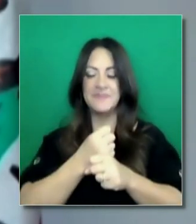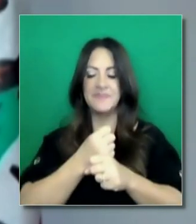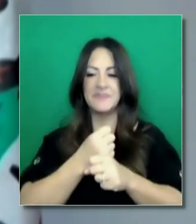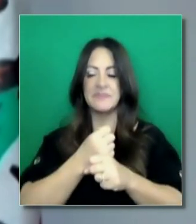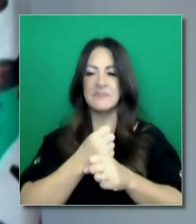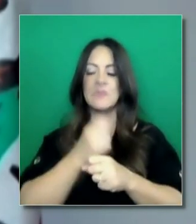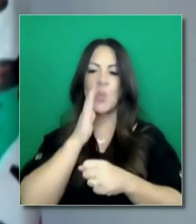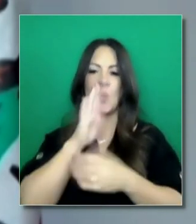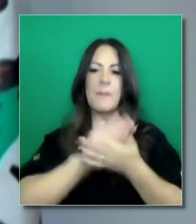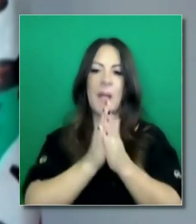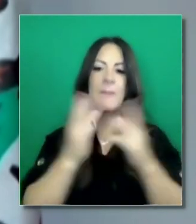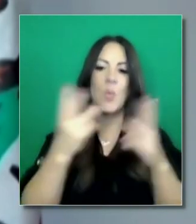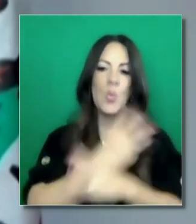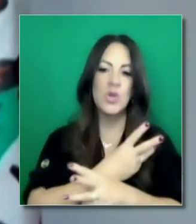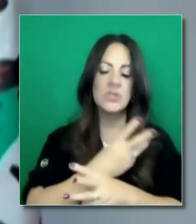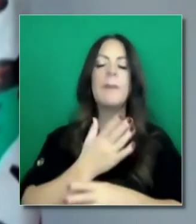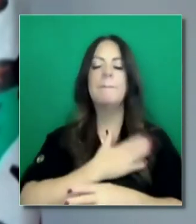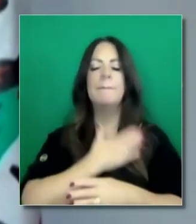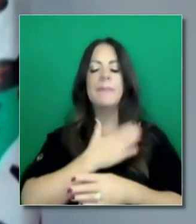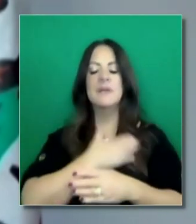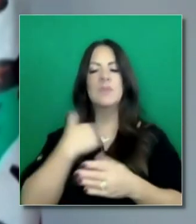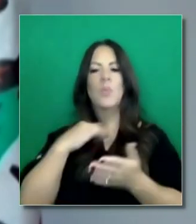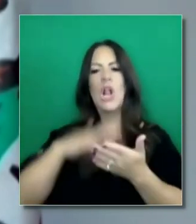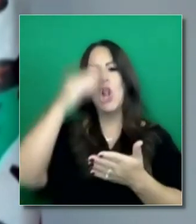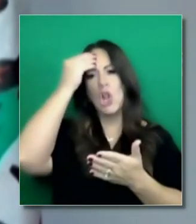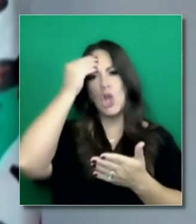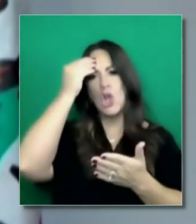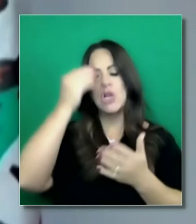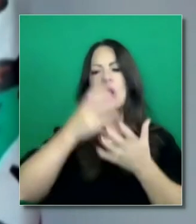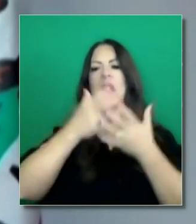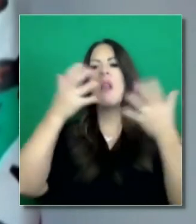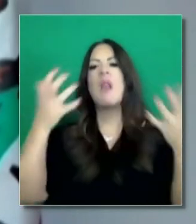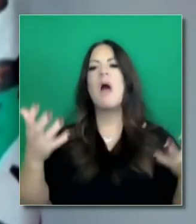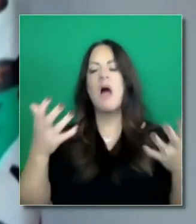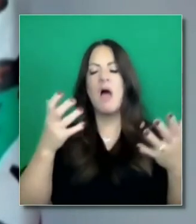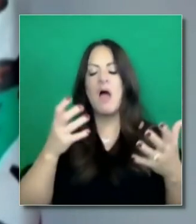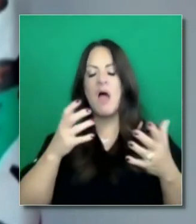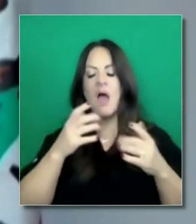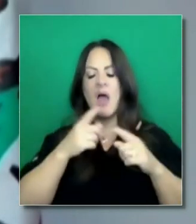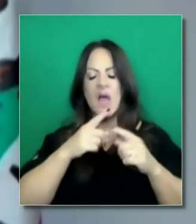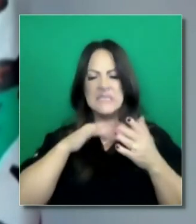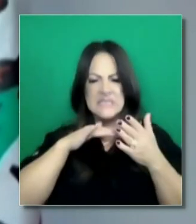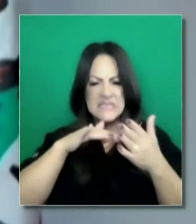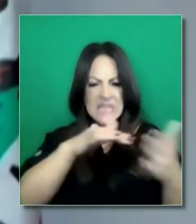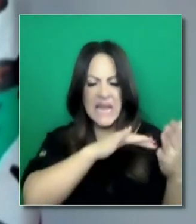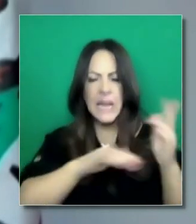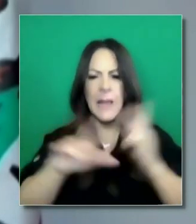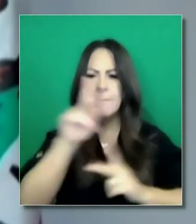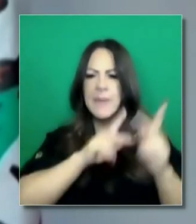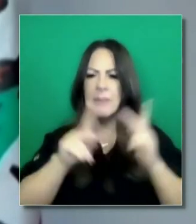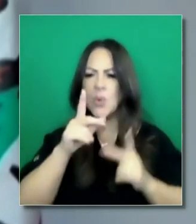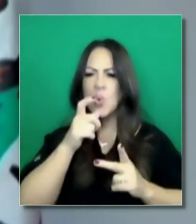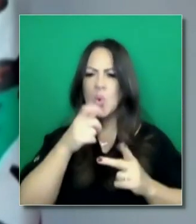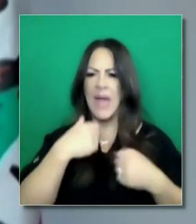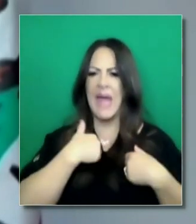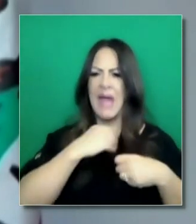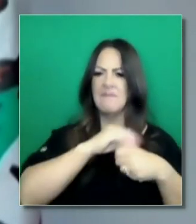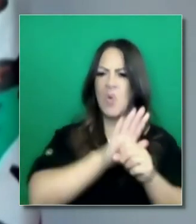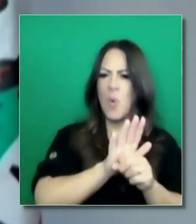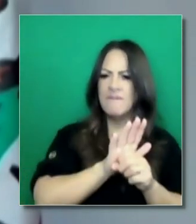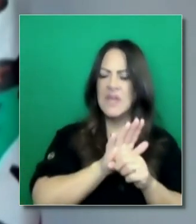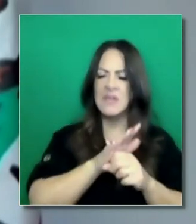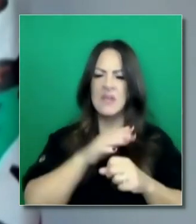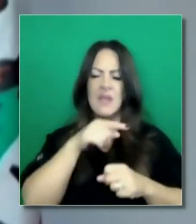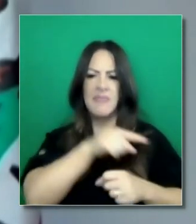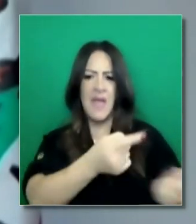Nuevo, sería aún peor. Quiero recordarles que hemos aprendido de cómo atender a los pacientes